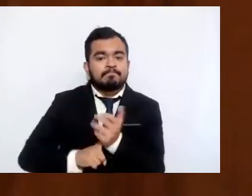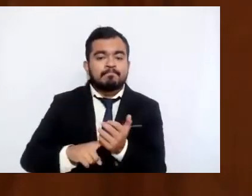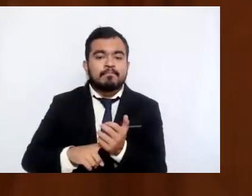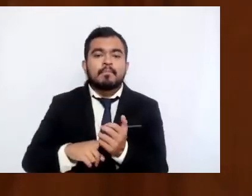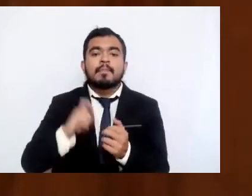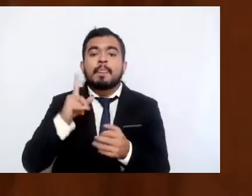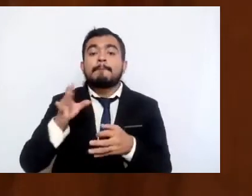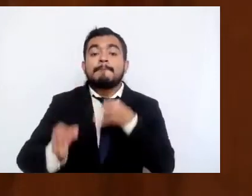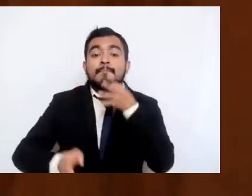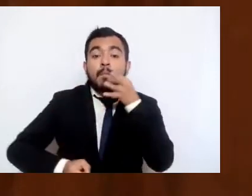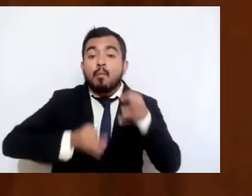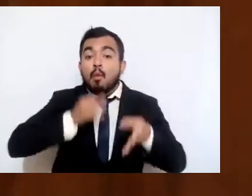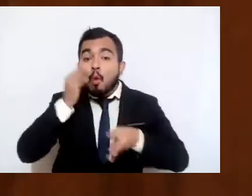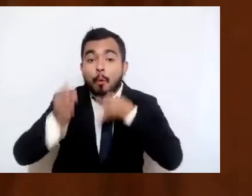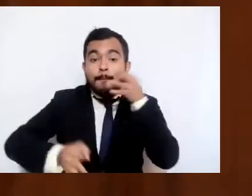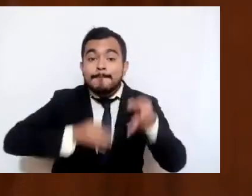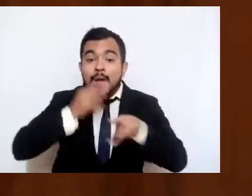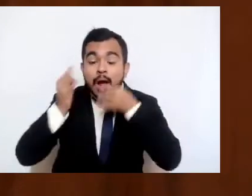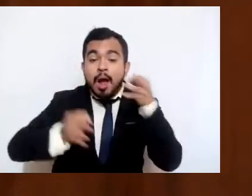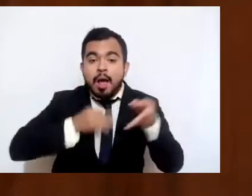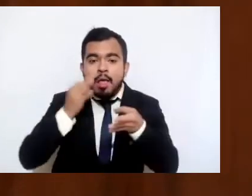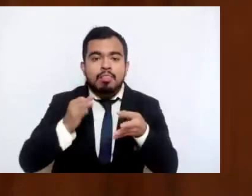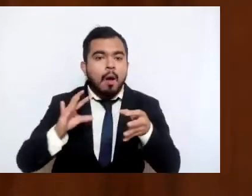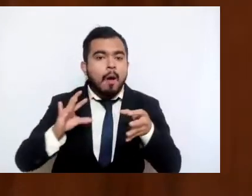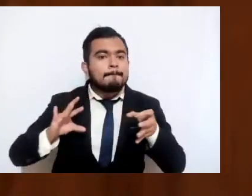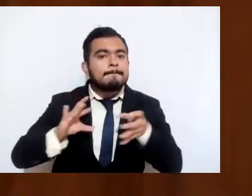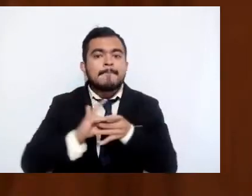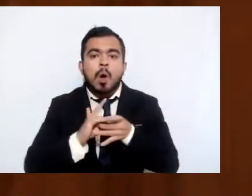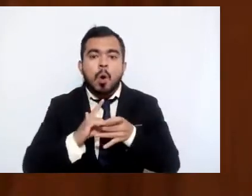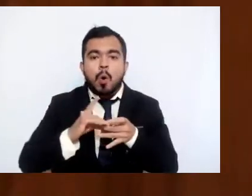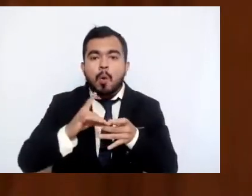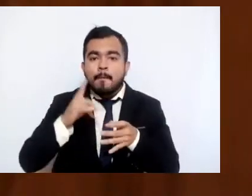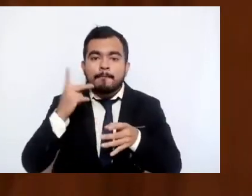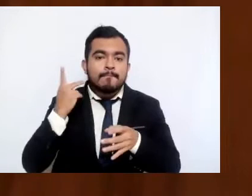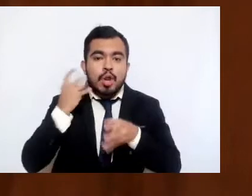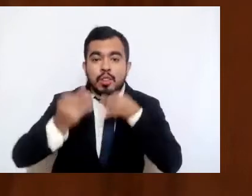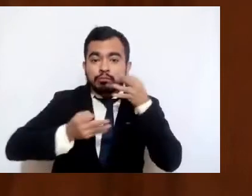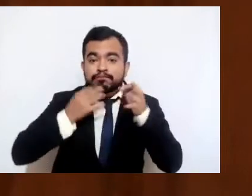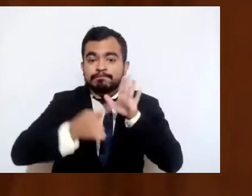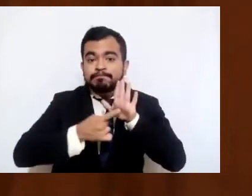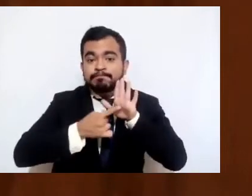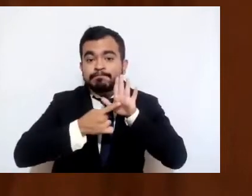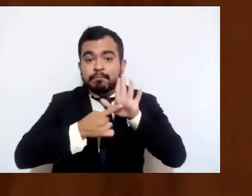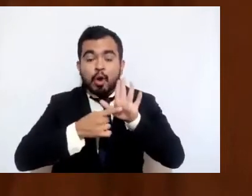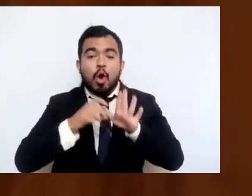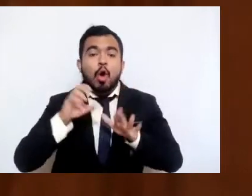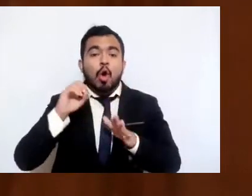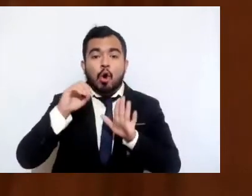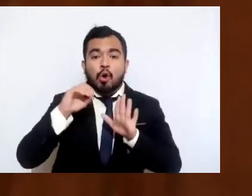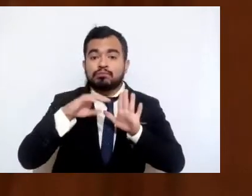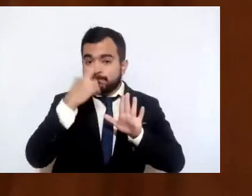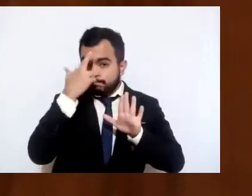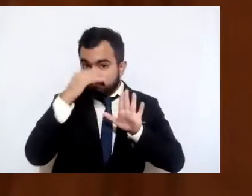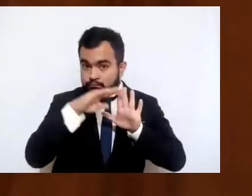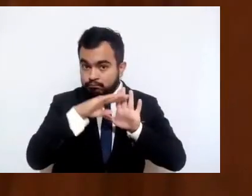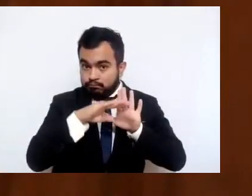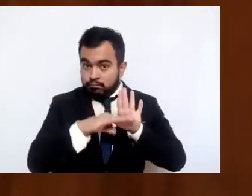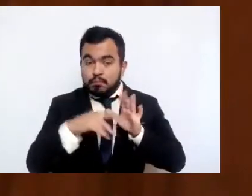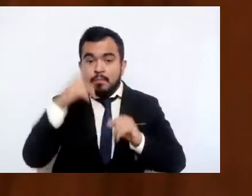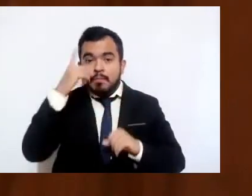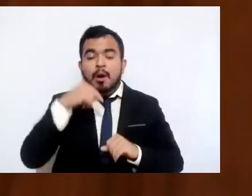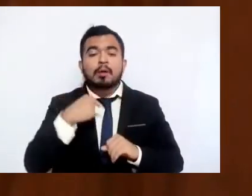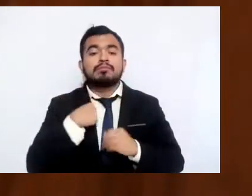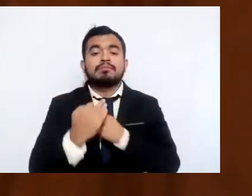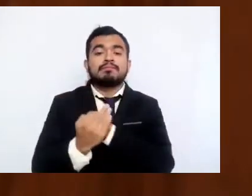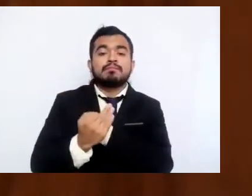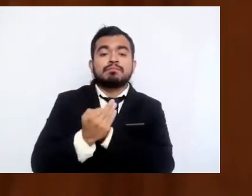o mediante criterios sustentados en una ideología política partidista para la recepción de ese pago de